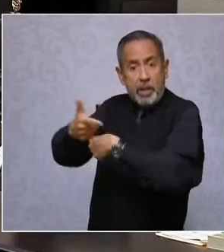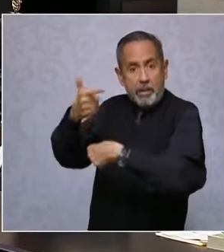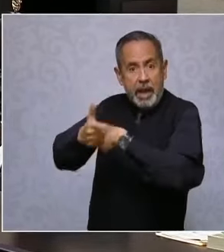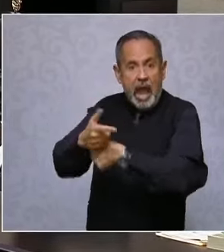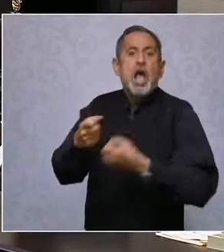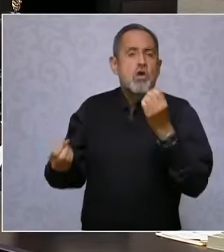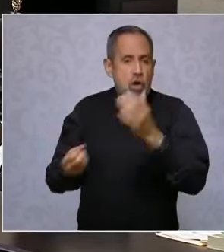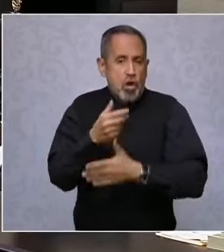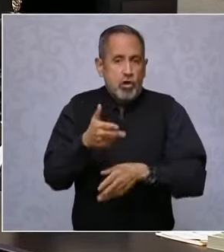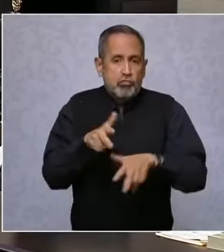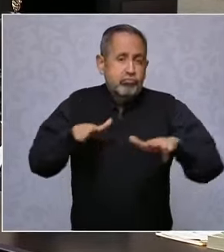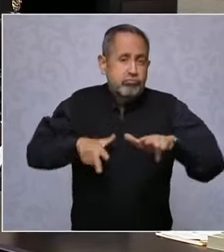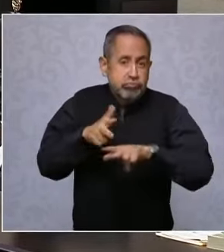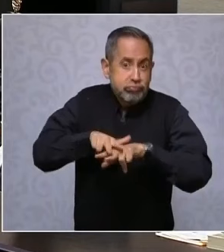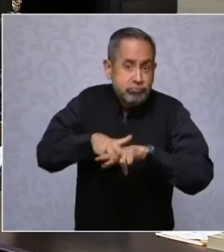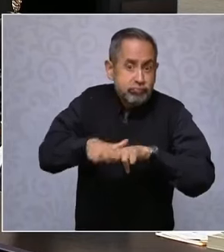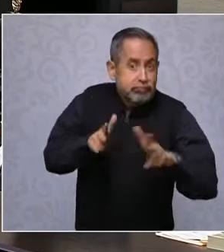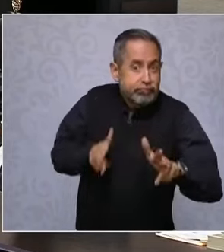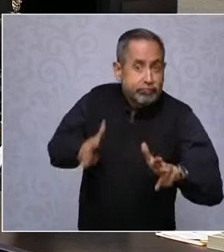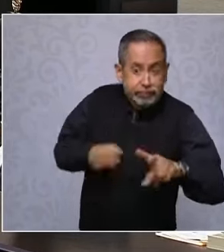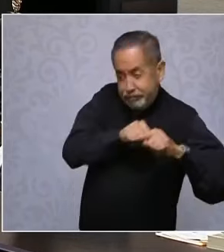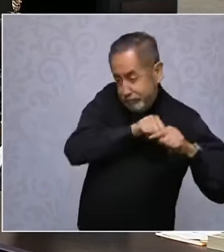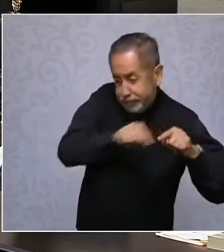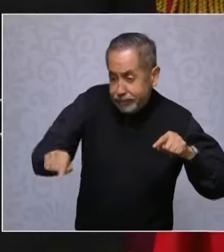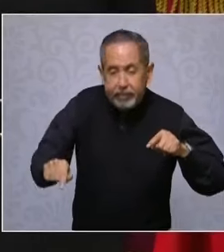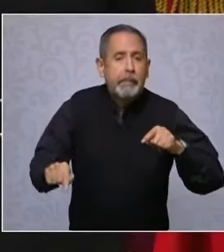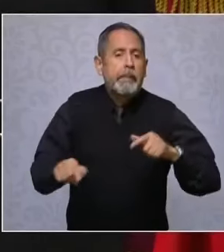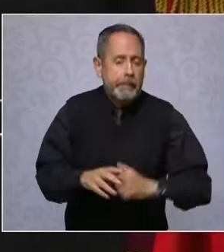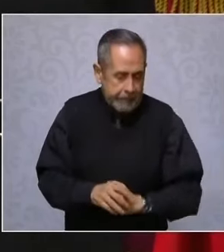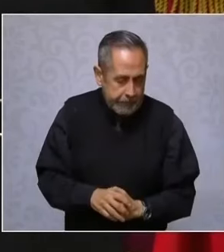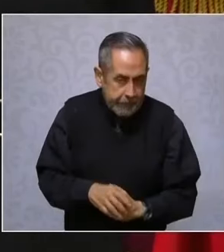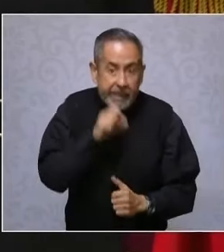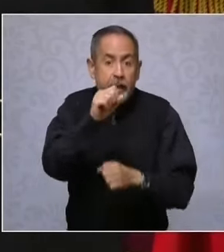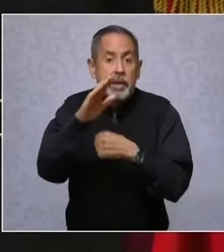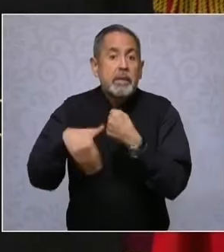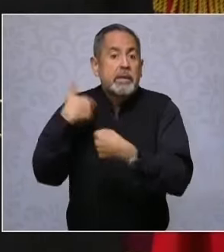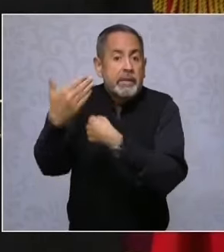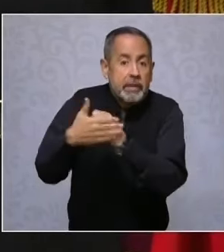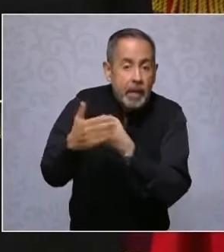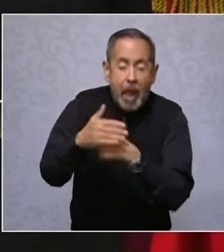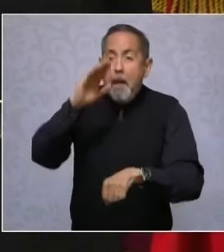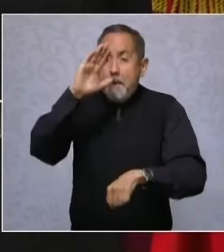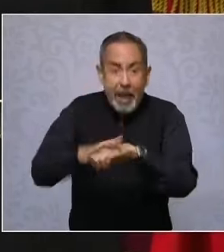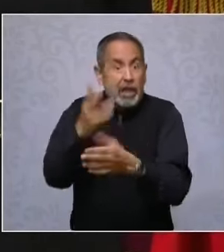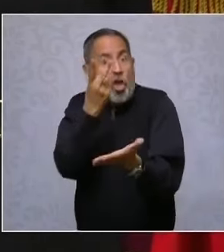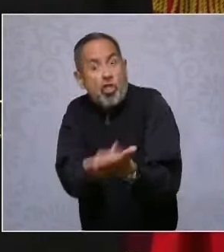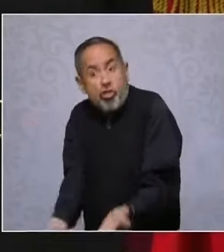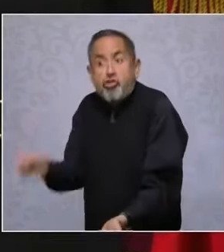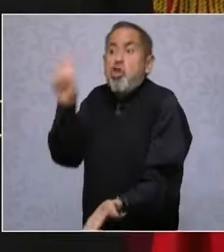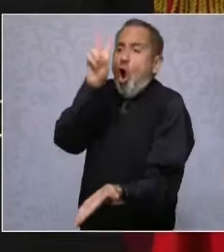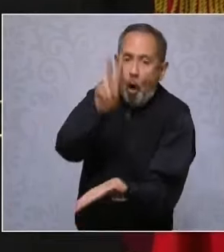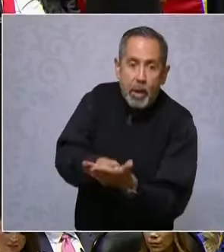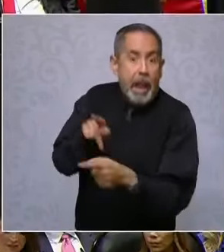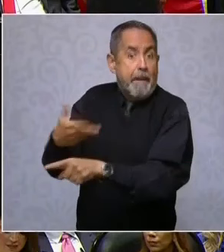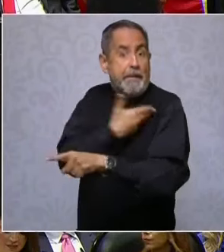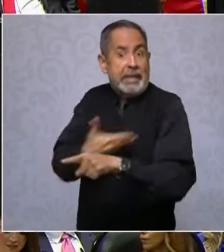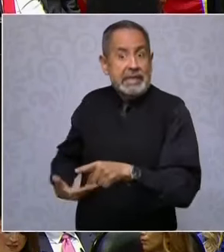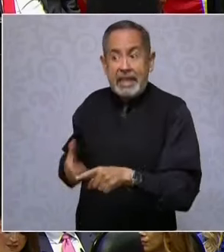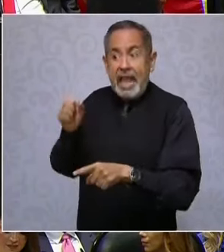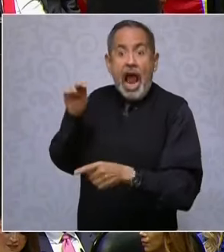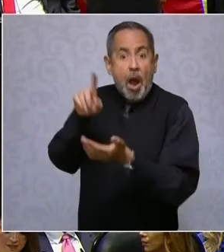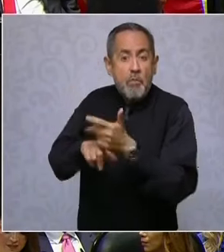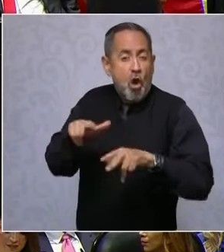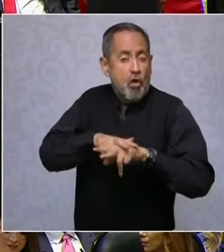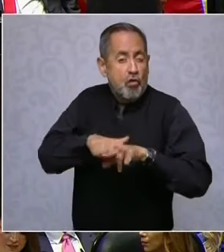queremos construir el doble de los kilómetros que construyó el presidente de